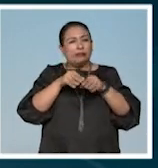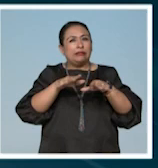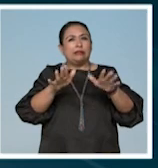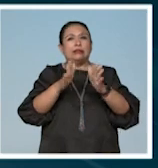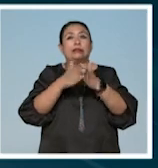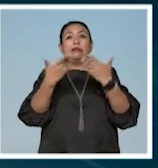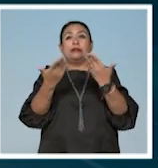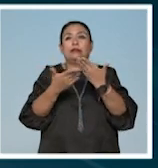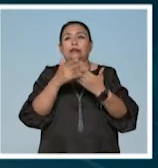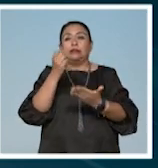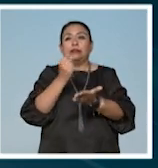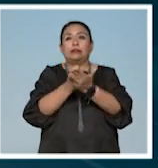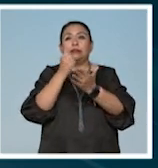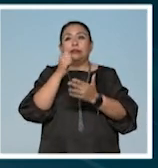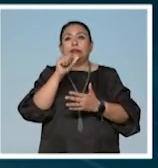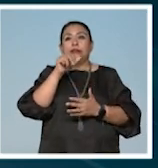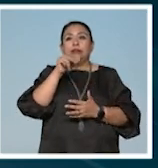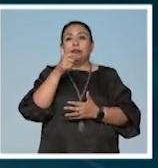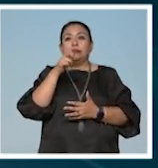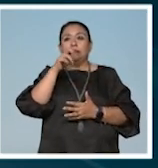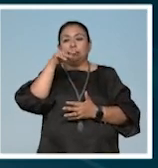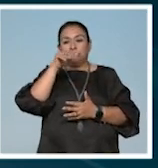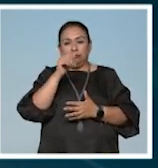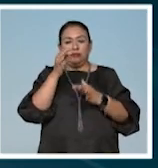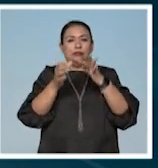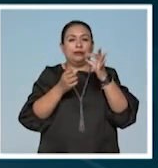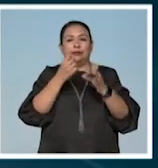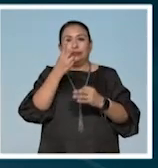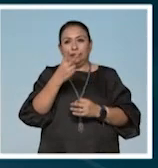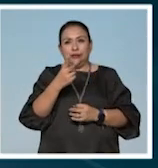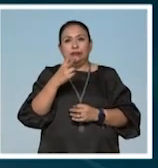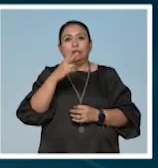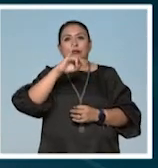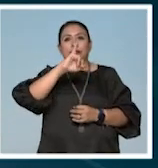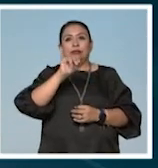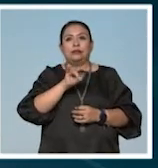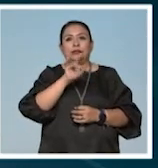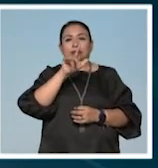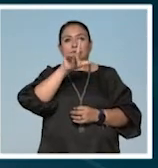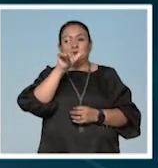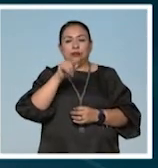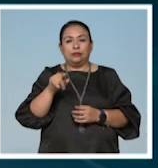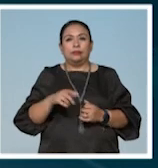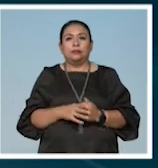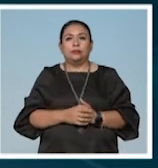que saldrá bajo el sello de Anagrama Noticias 22 Julio López